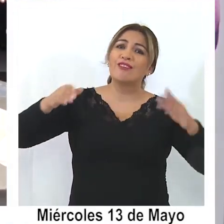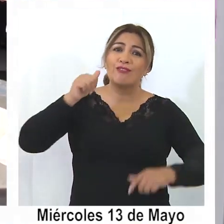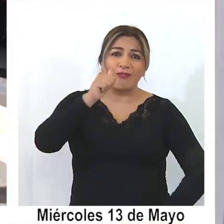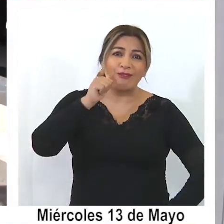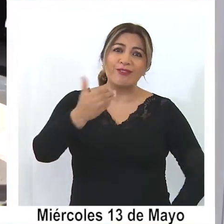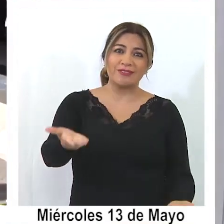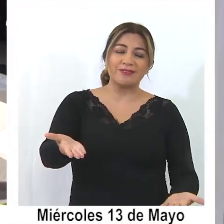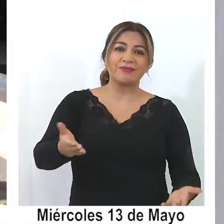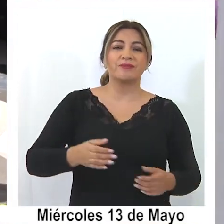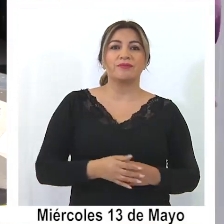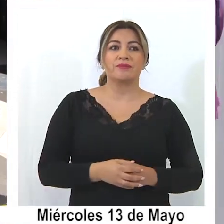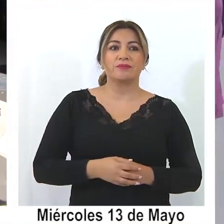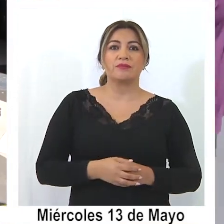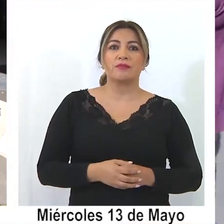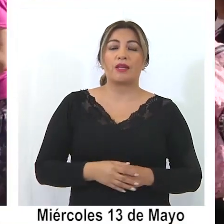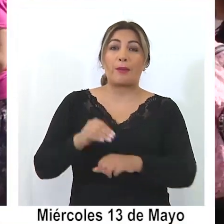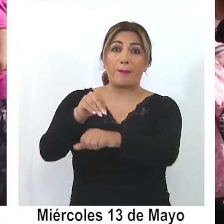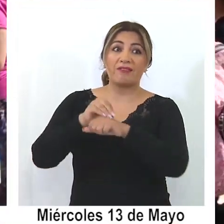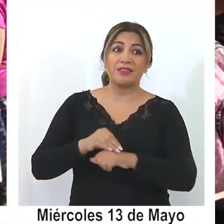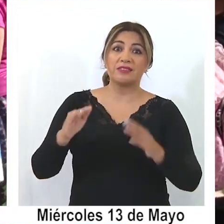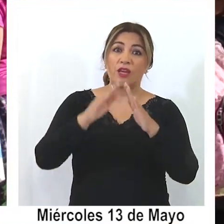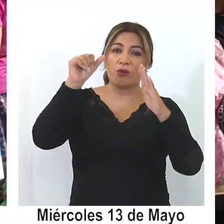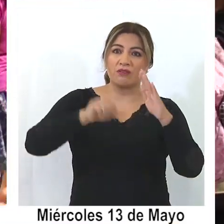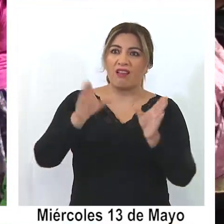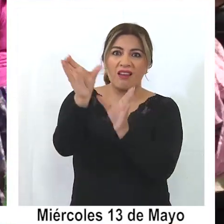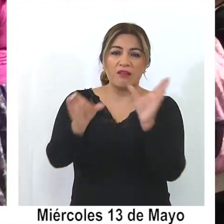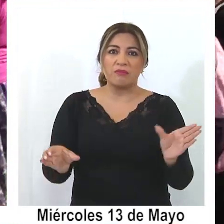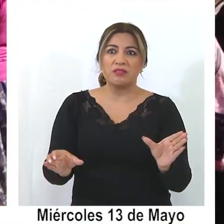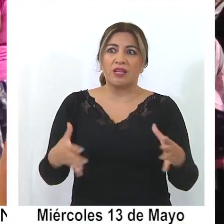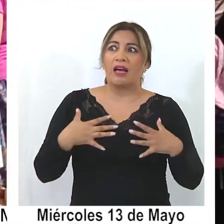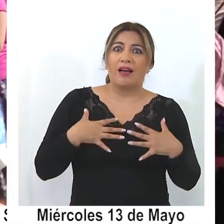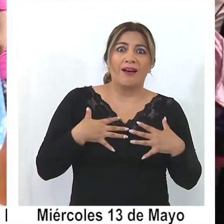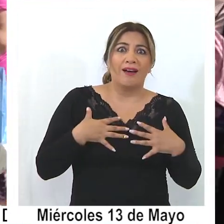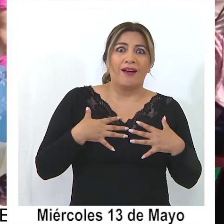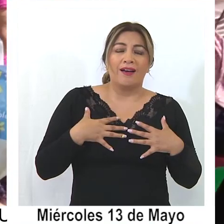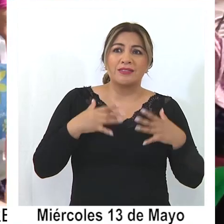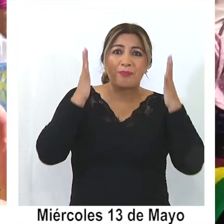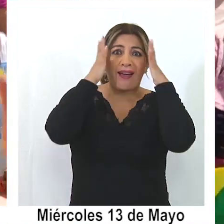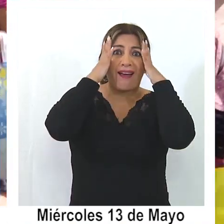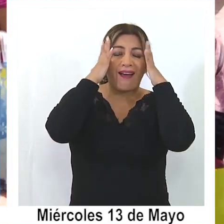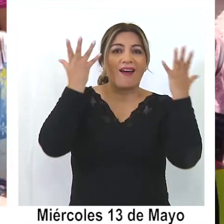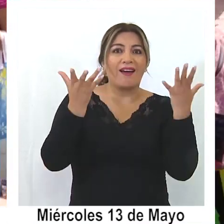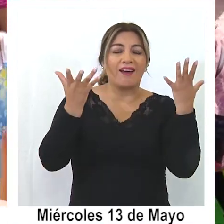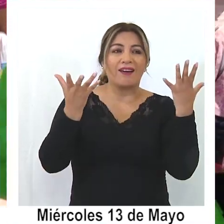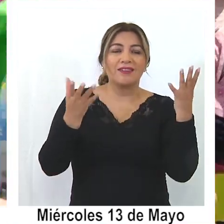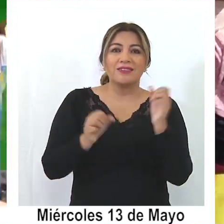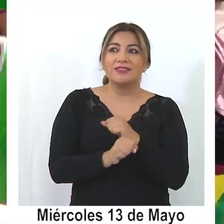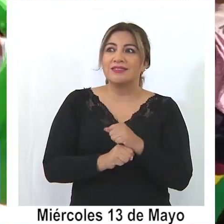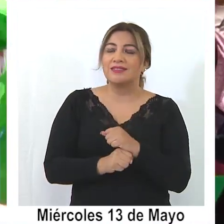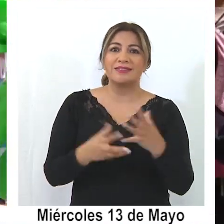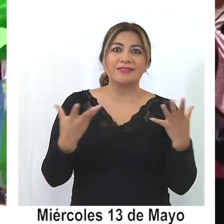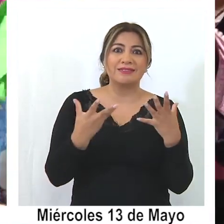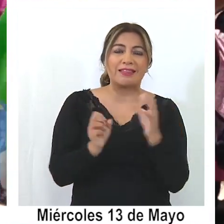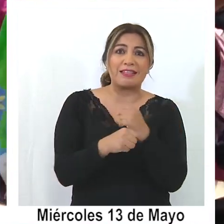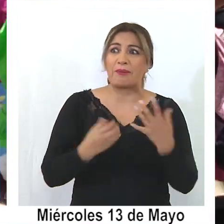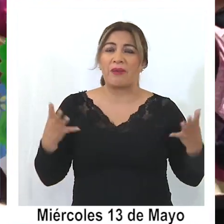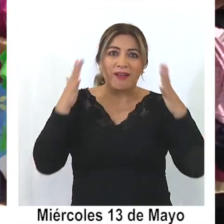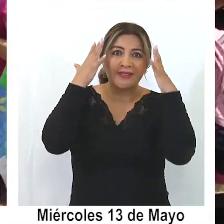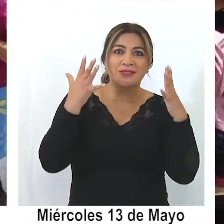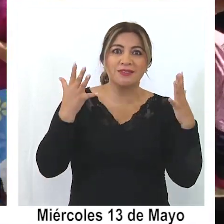cuarentena. Cuando se anuncia una cuarentena, la gente entra como en una especie de psicosis, de crisis, paranoia,